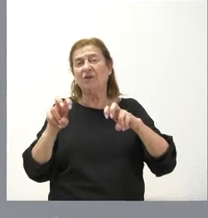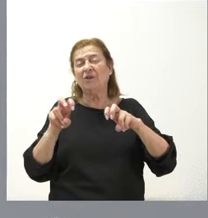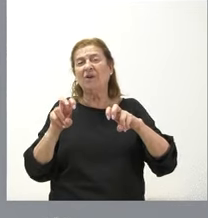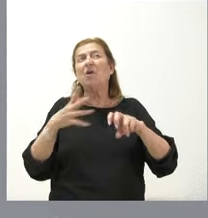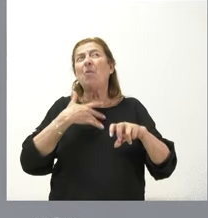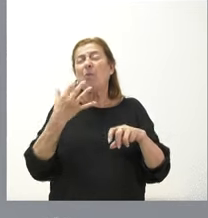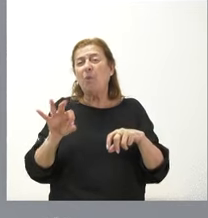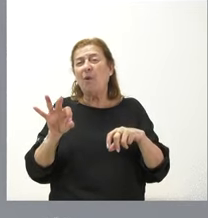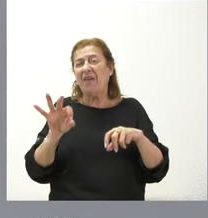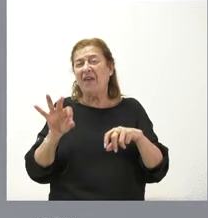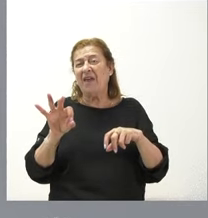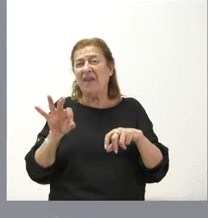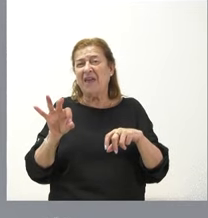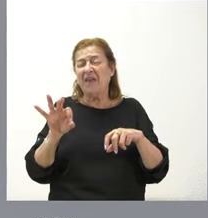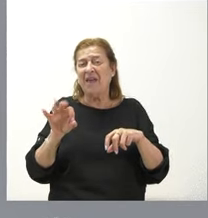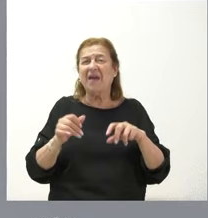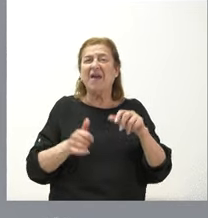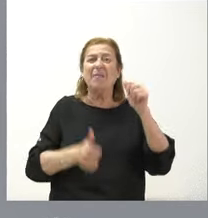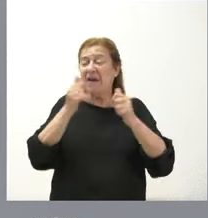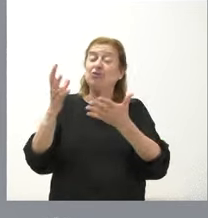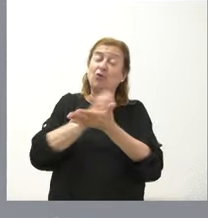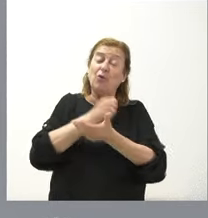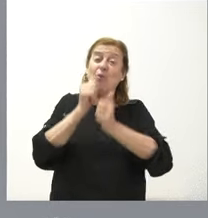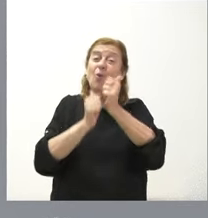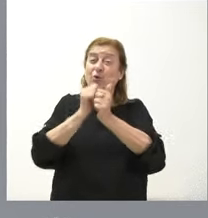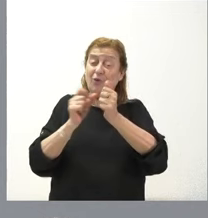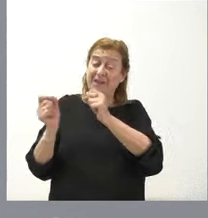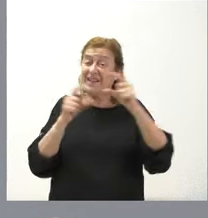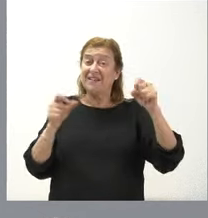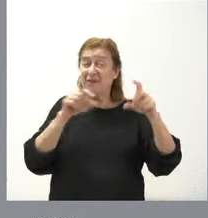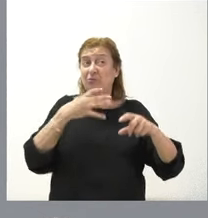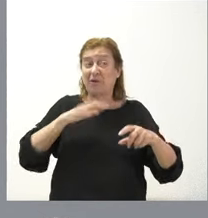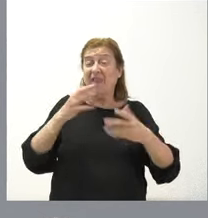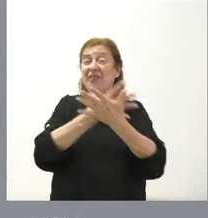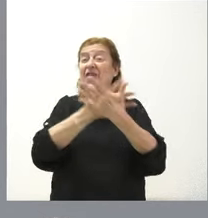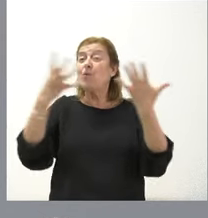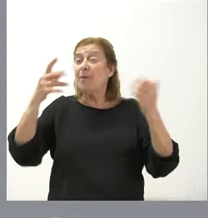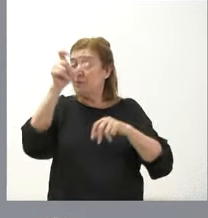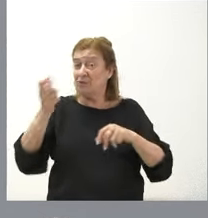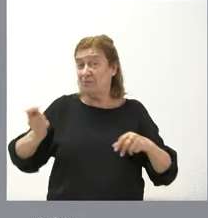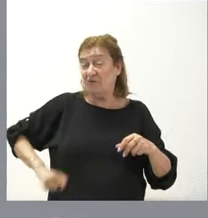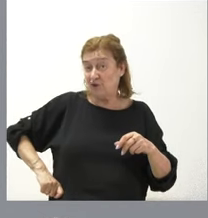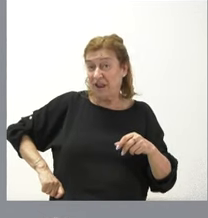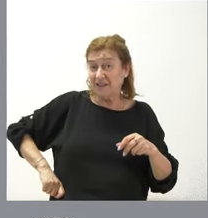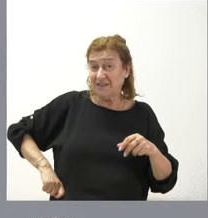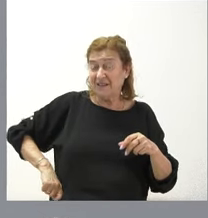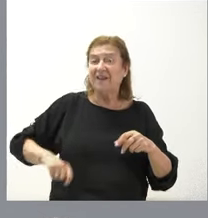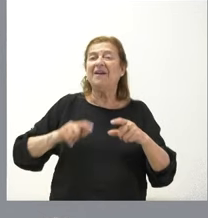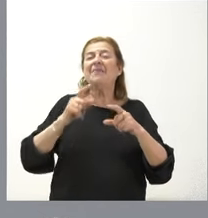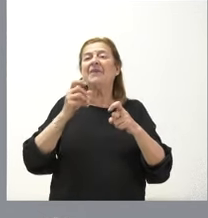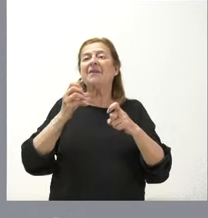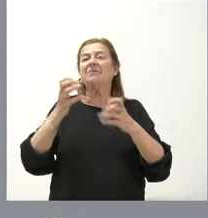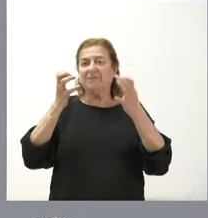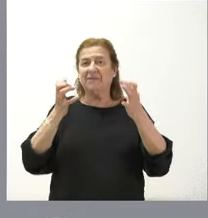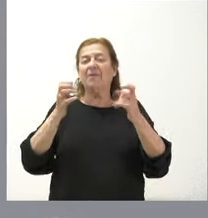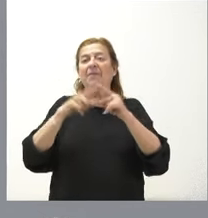podríamos llegar, más todo lo que es el concurso de traslados a que 19 profesionales se beneficien de este